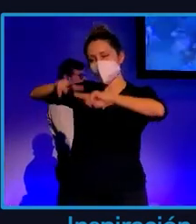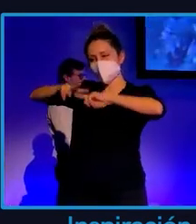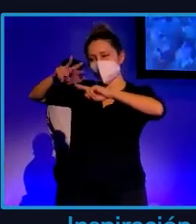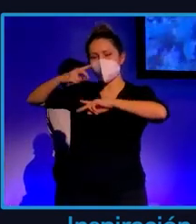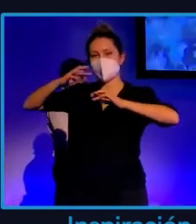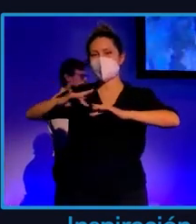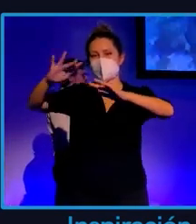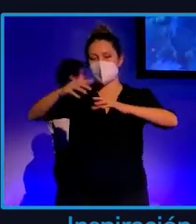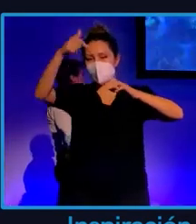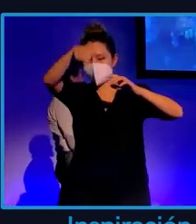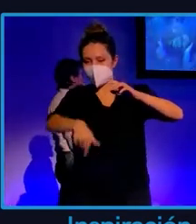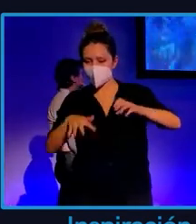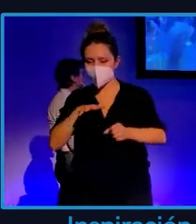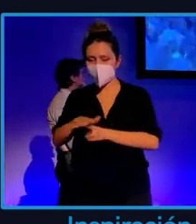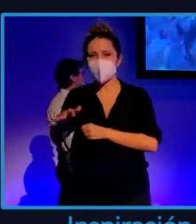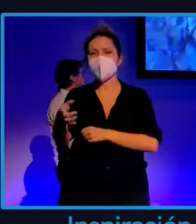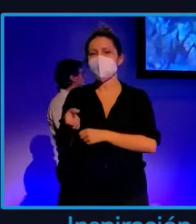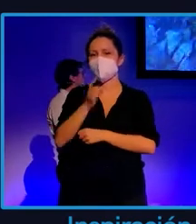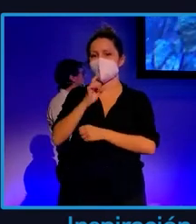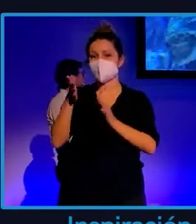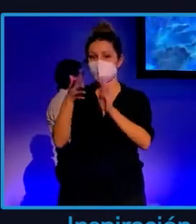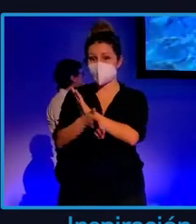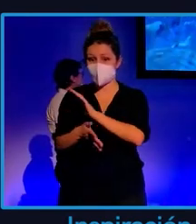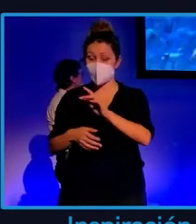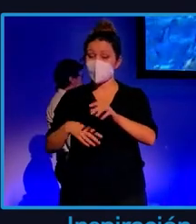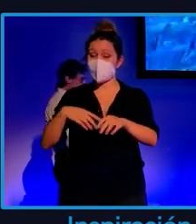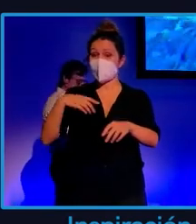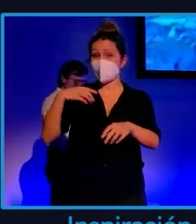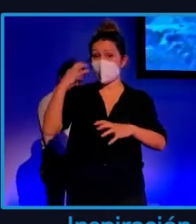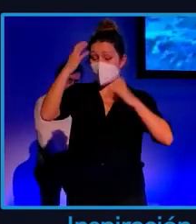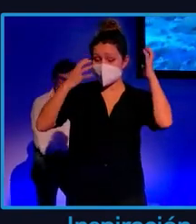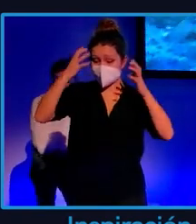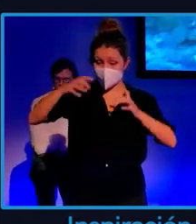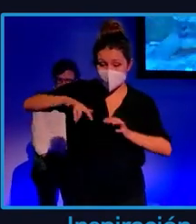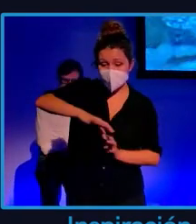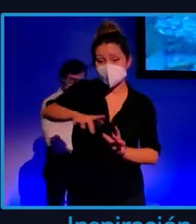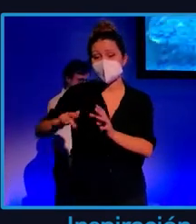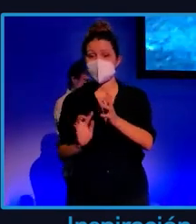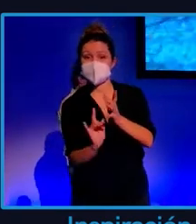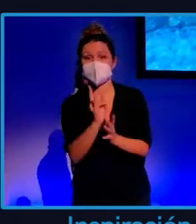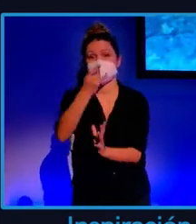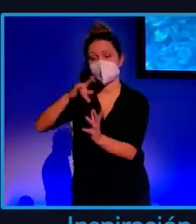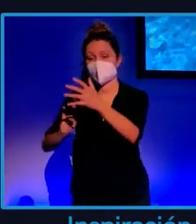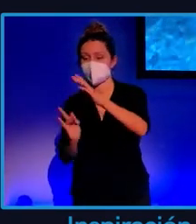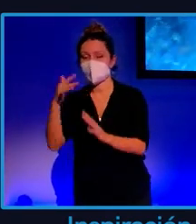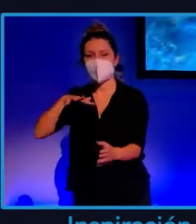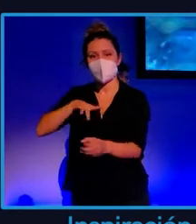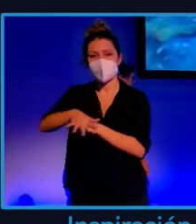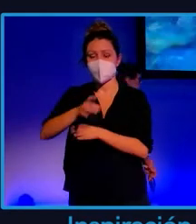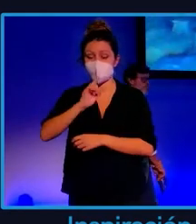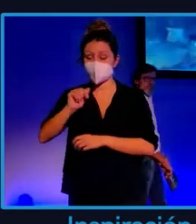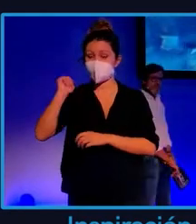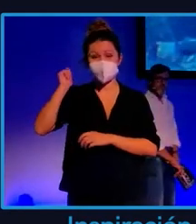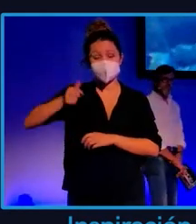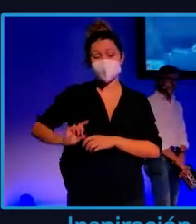marino. A la abundancia de los organismos que forman el placto, la mayor riqueza del océano. El Instituto Español de